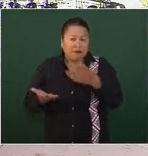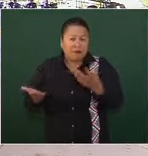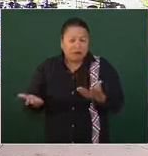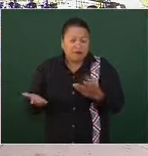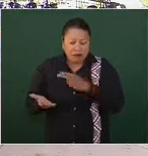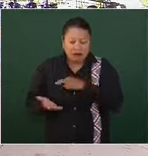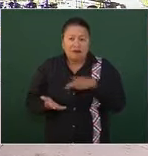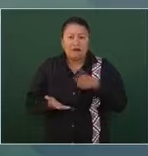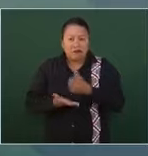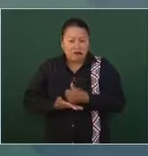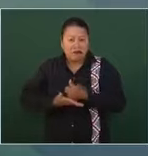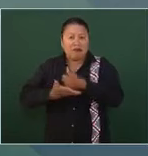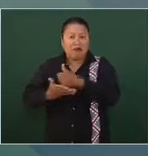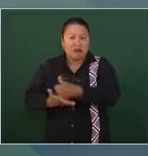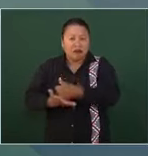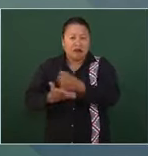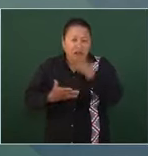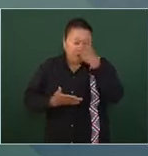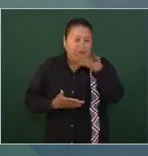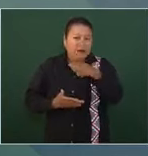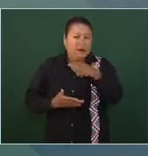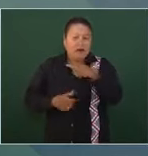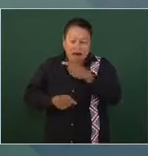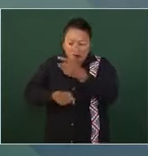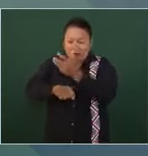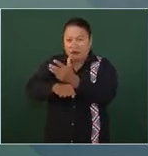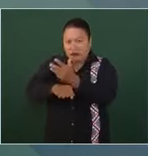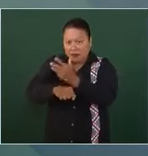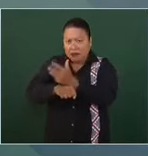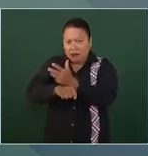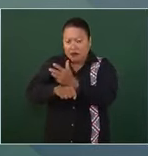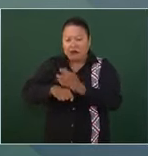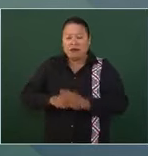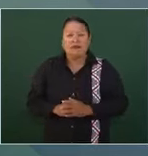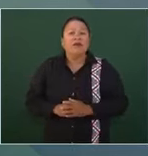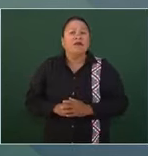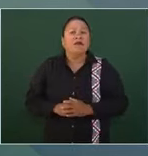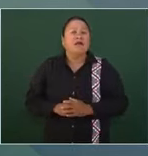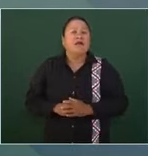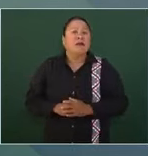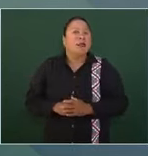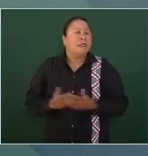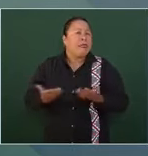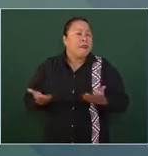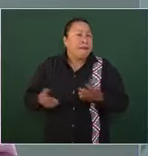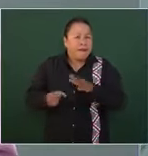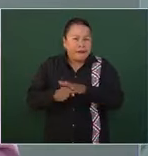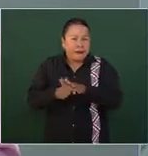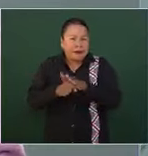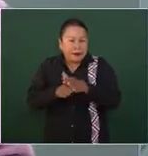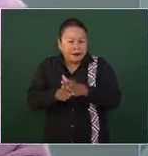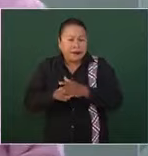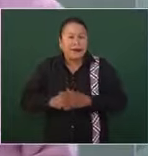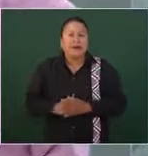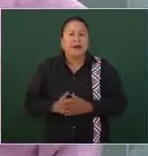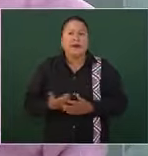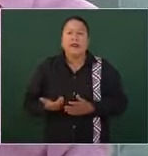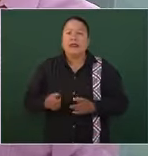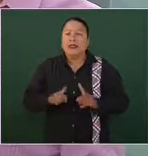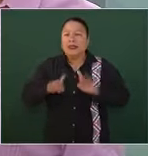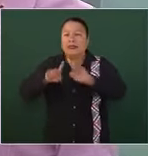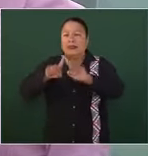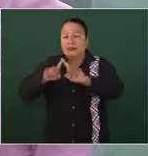al gobierno de Estados Unidos, sobre todo por razones